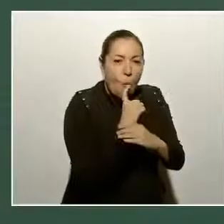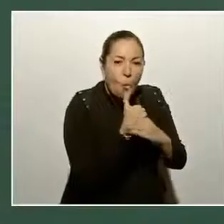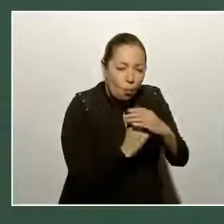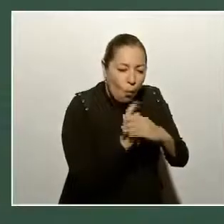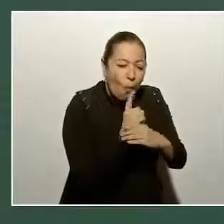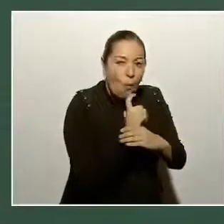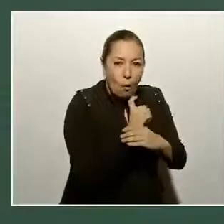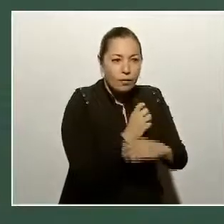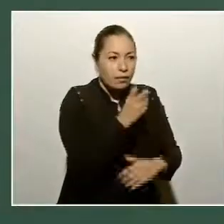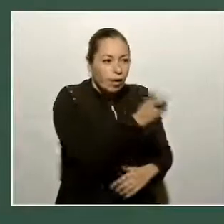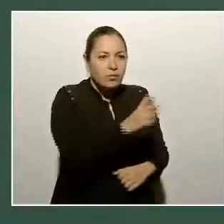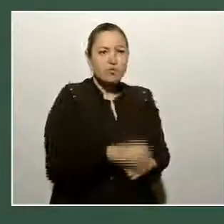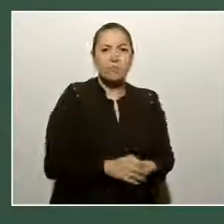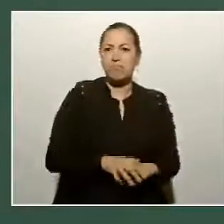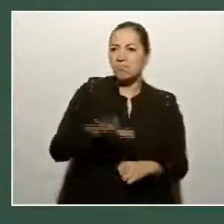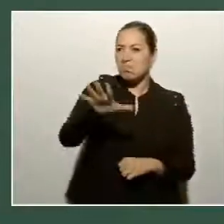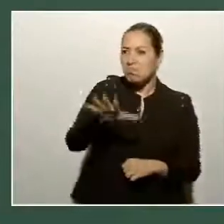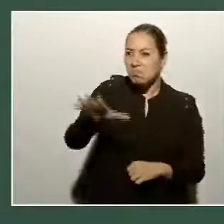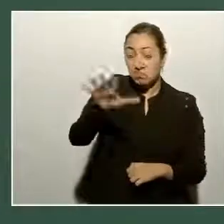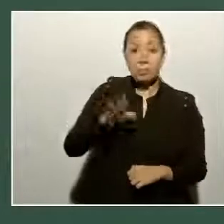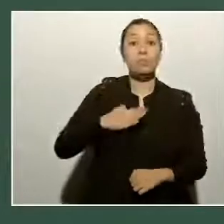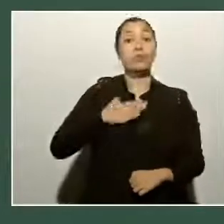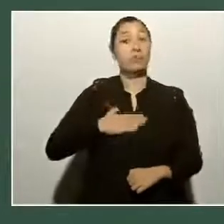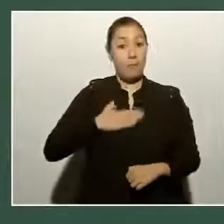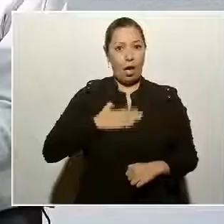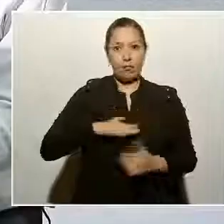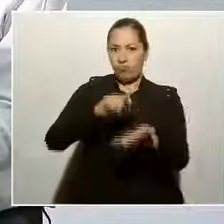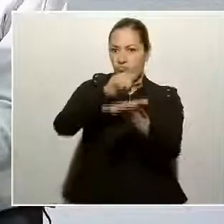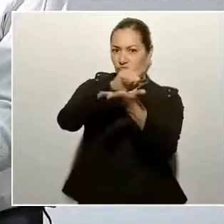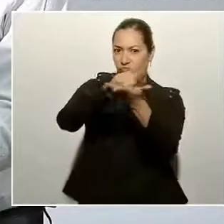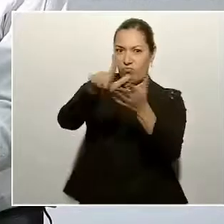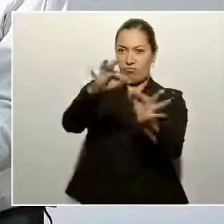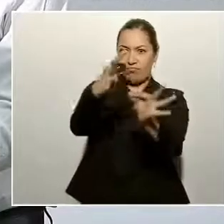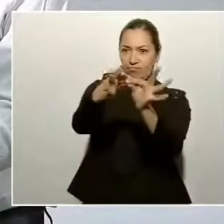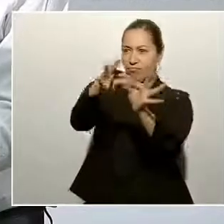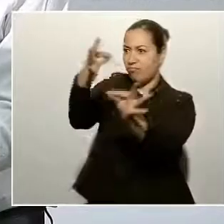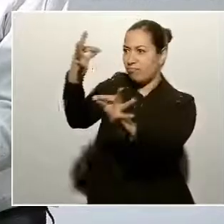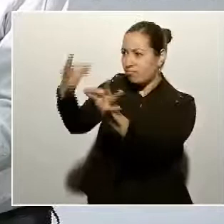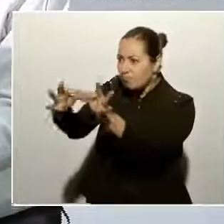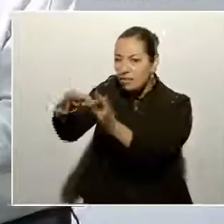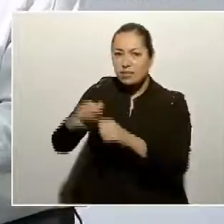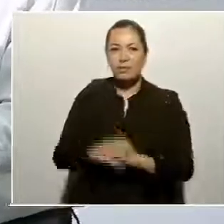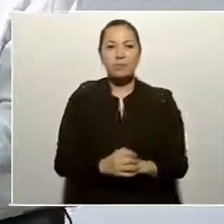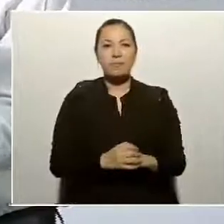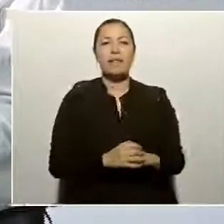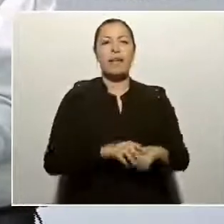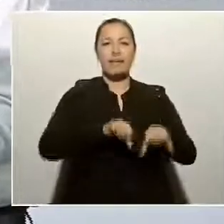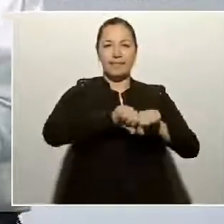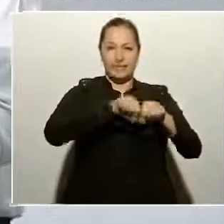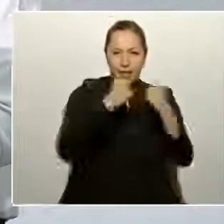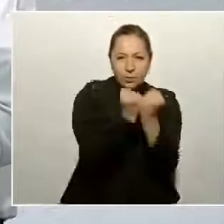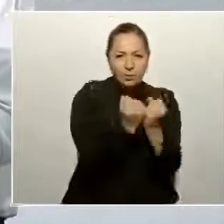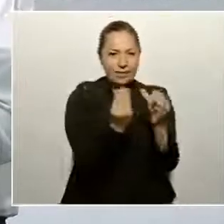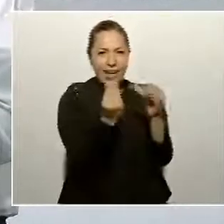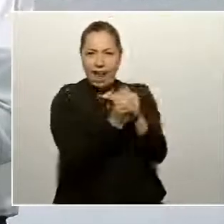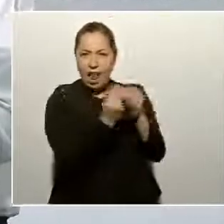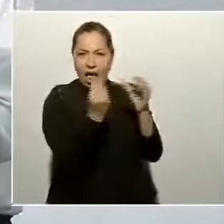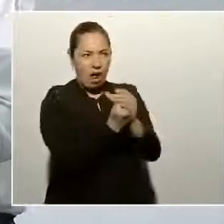higiénicos, con salones de clase